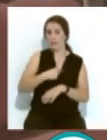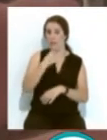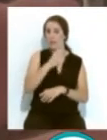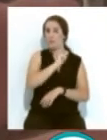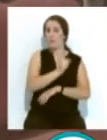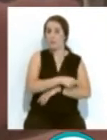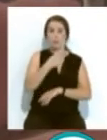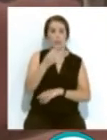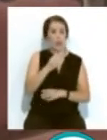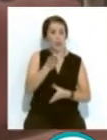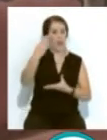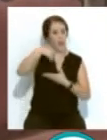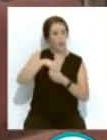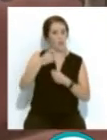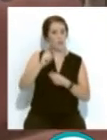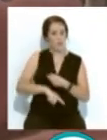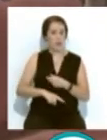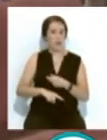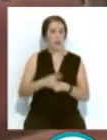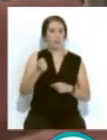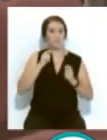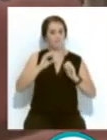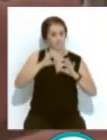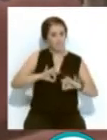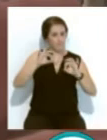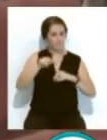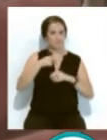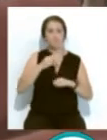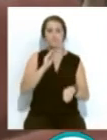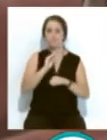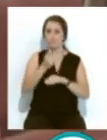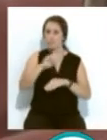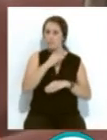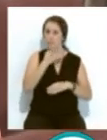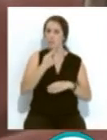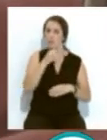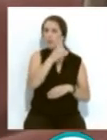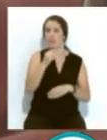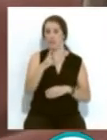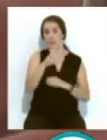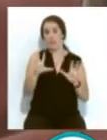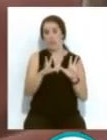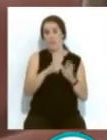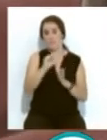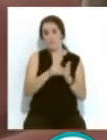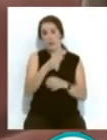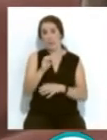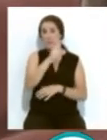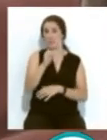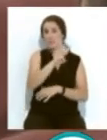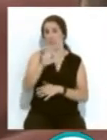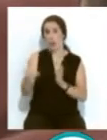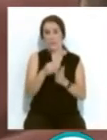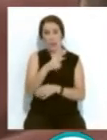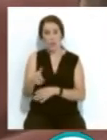Deportes... ...en la que incluimos una partida especial para estas subvenciones... ...y de 110.000 euros a 135.000 euros,